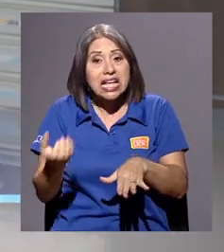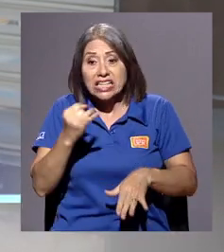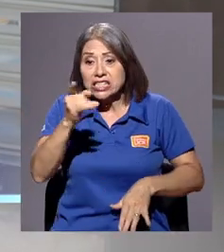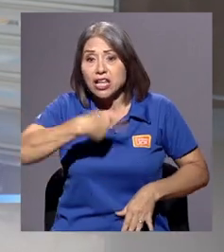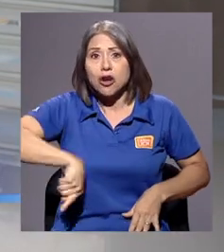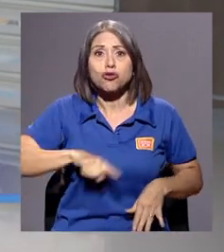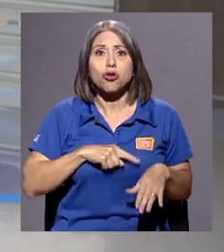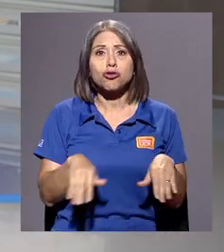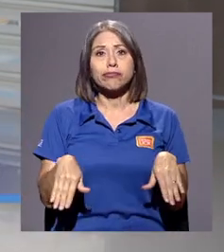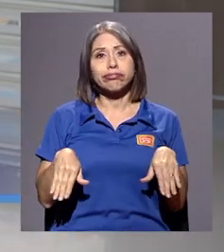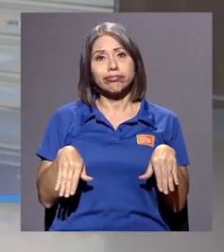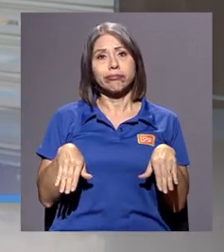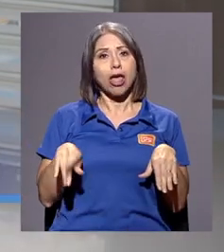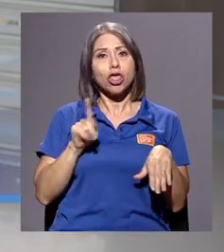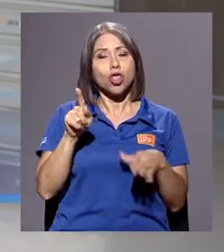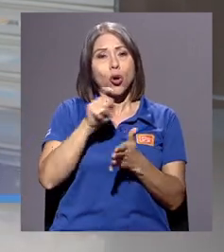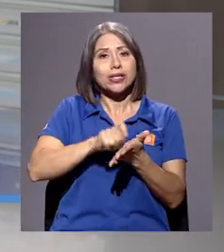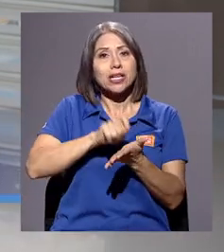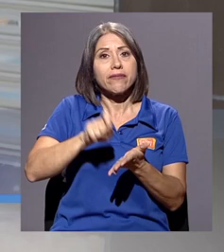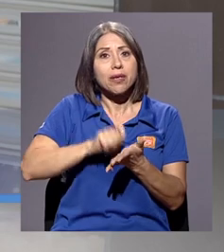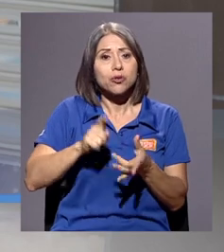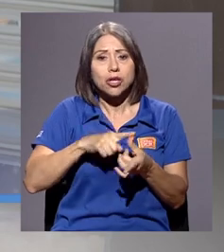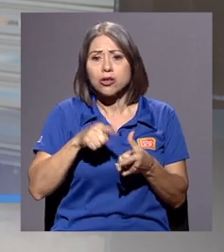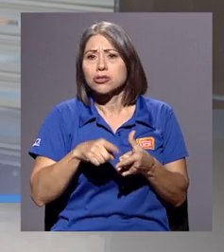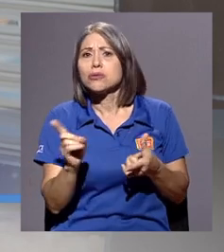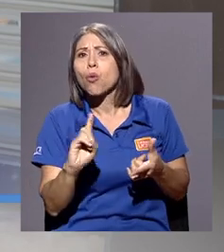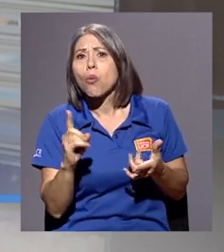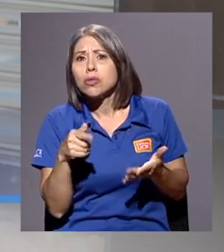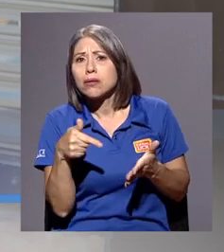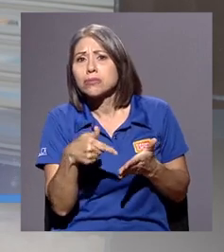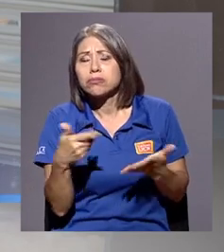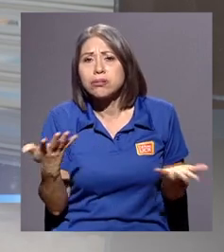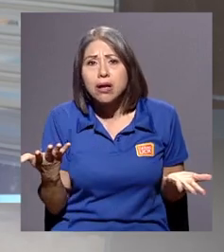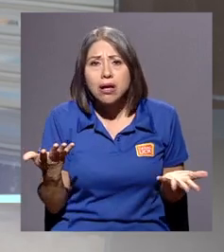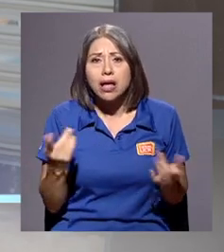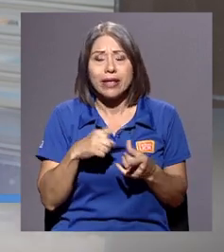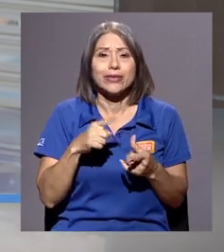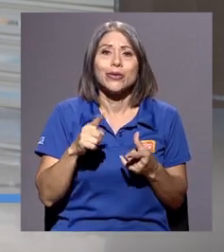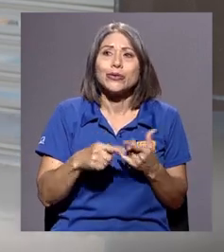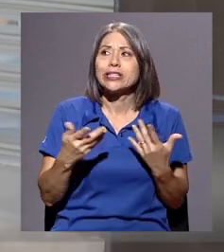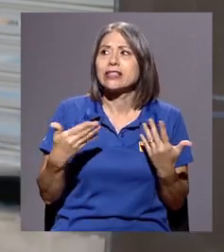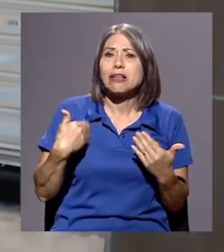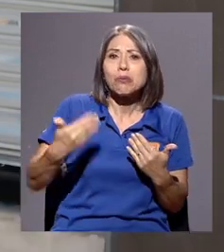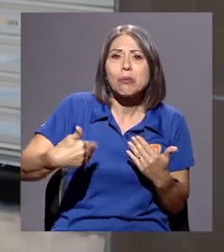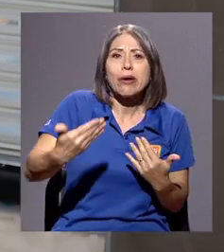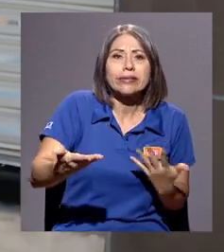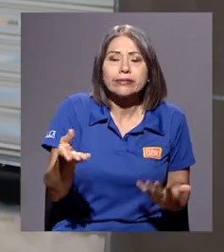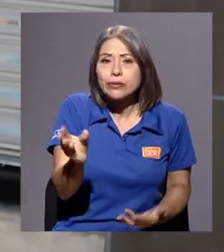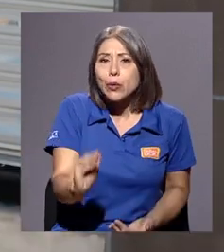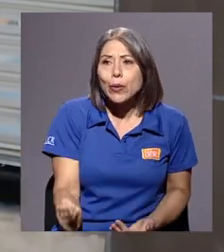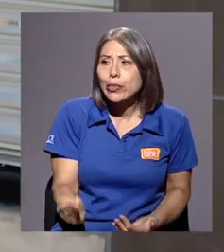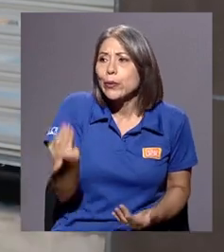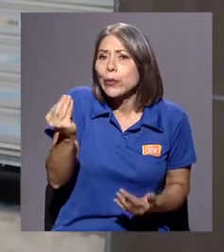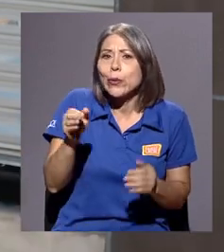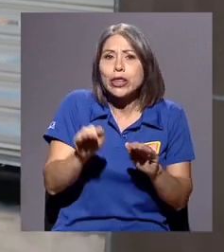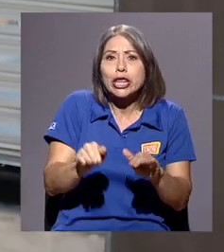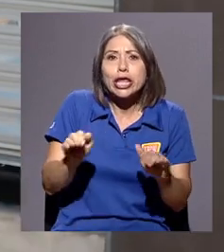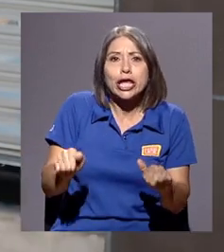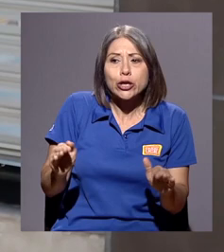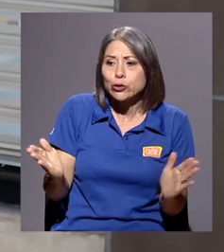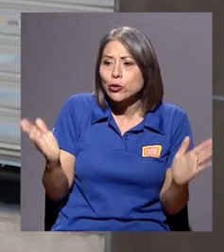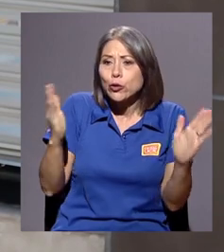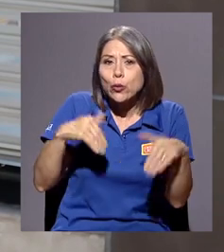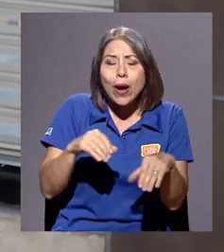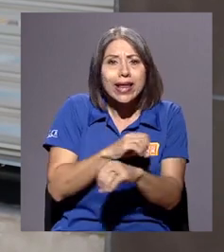si no escribimos eso no va a quedar plasmado de ningún lado y viene la juventud, los niños, no